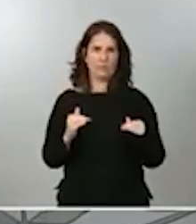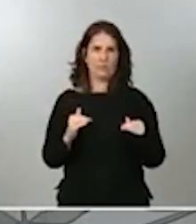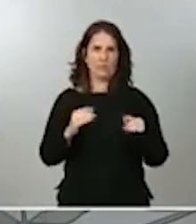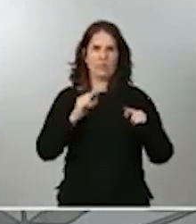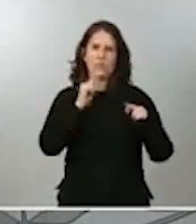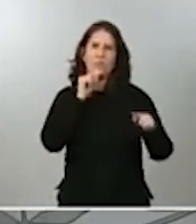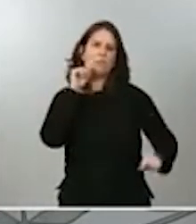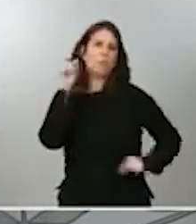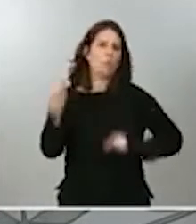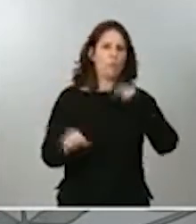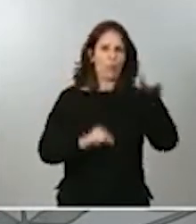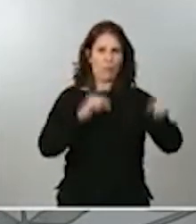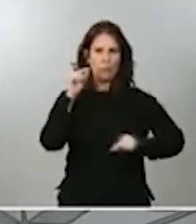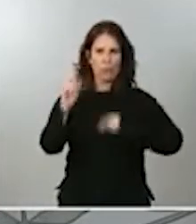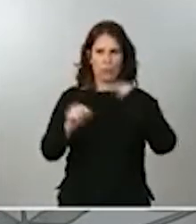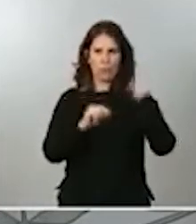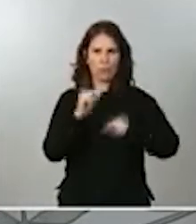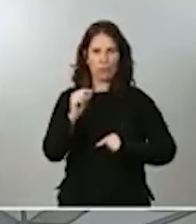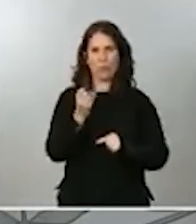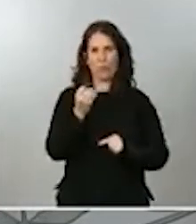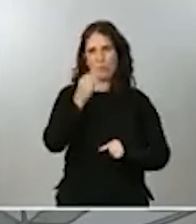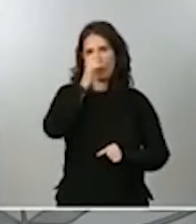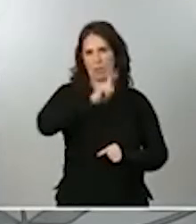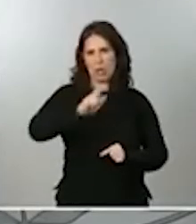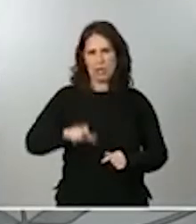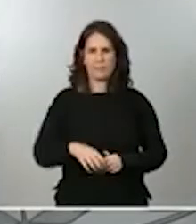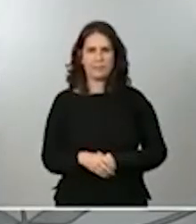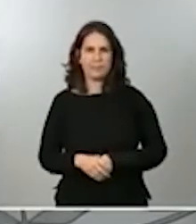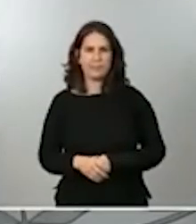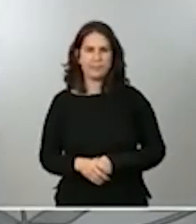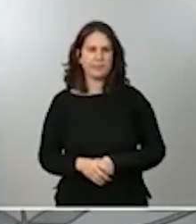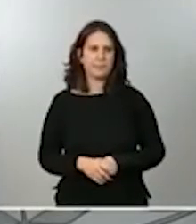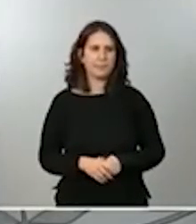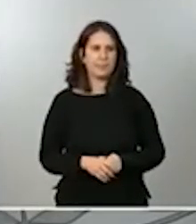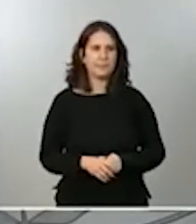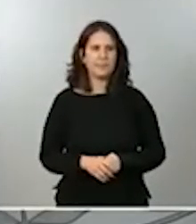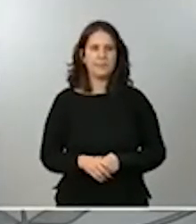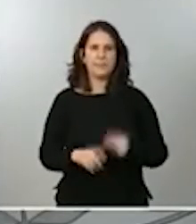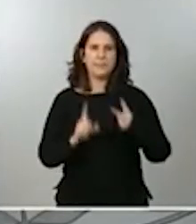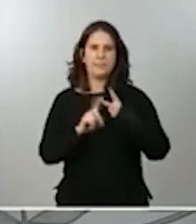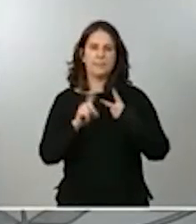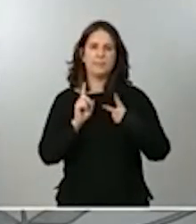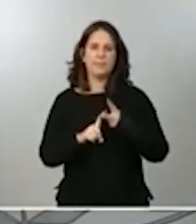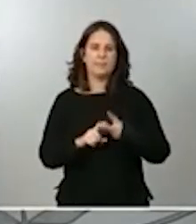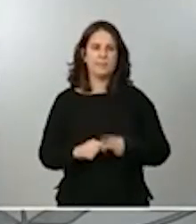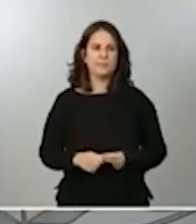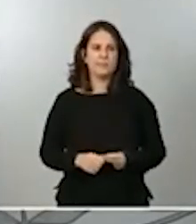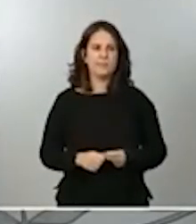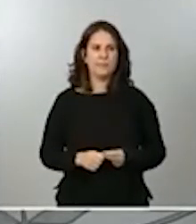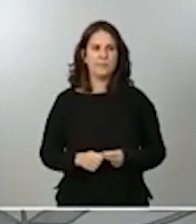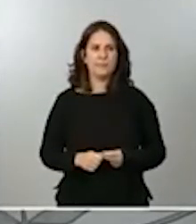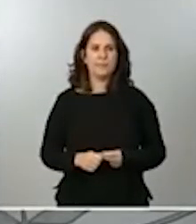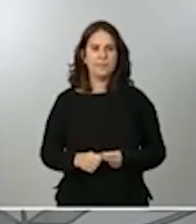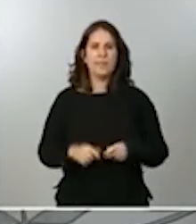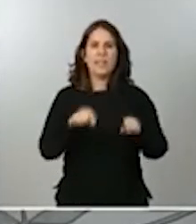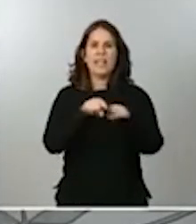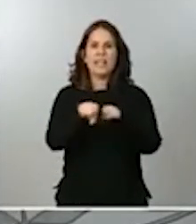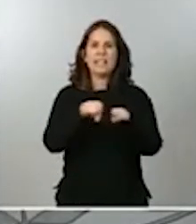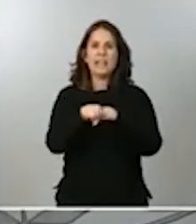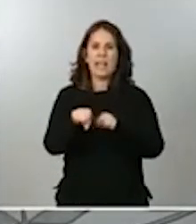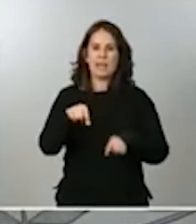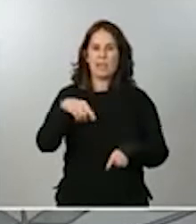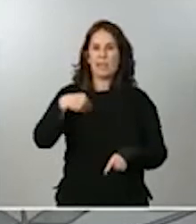respecto al número de contagiados por este virus. Respecto a la segunda cuestión de la crítica hecha por la presidenta de la Comunidad,